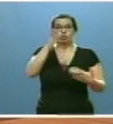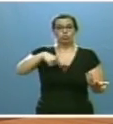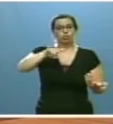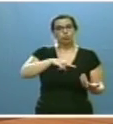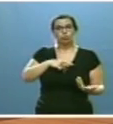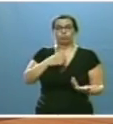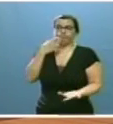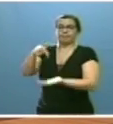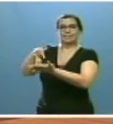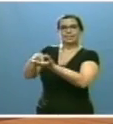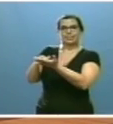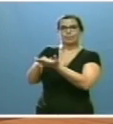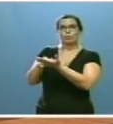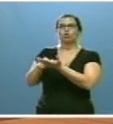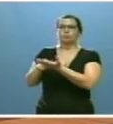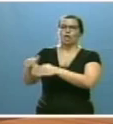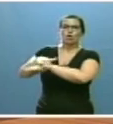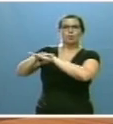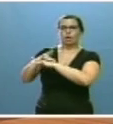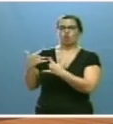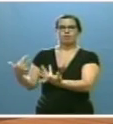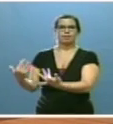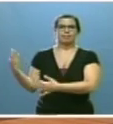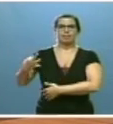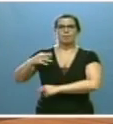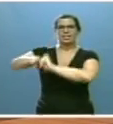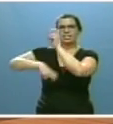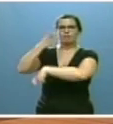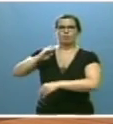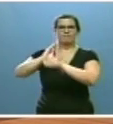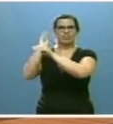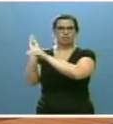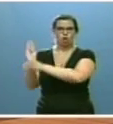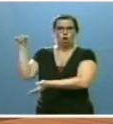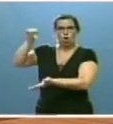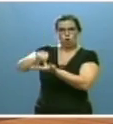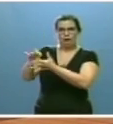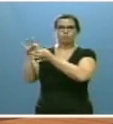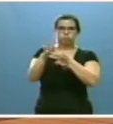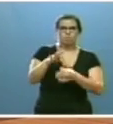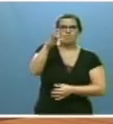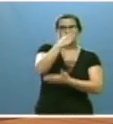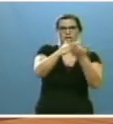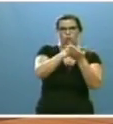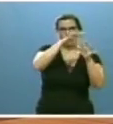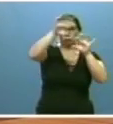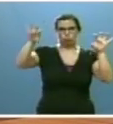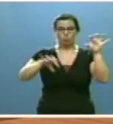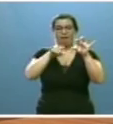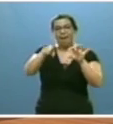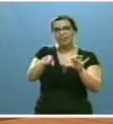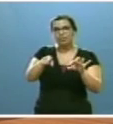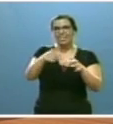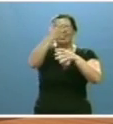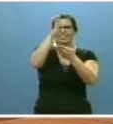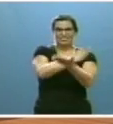reforma de la financiación local vinculada a la de la autonómica que incorpore previsiones específicas